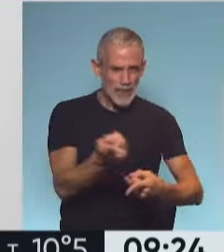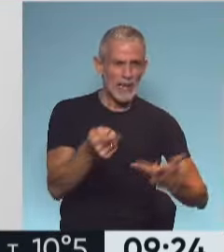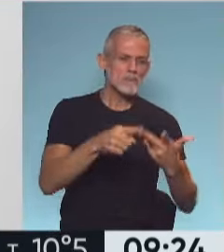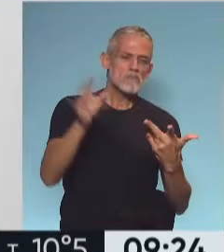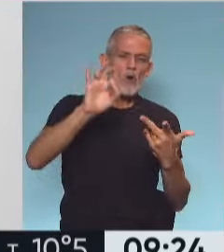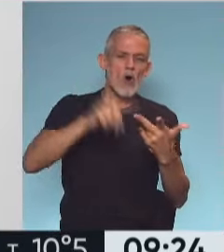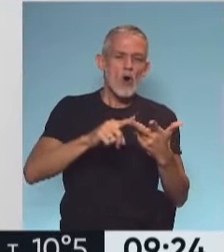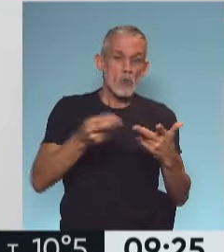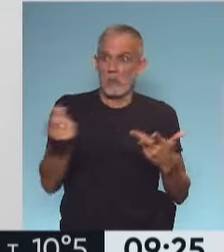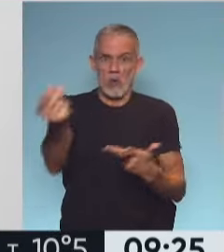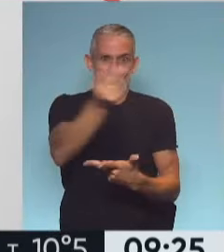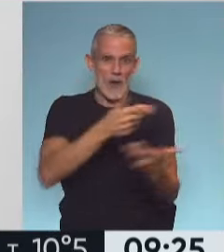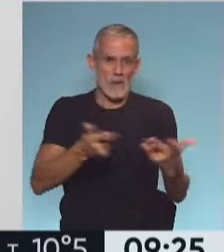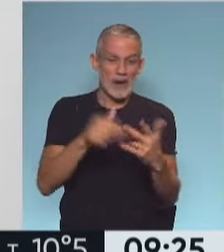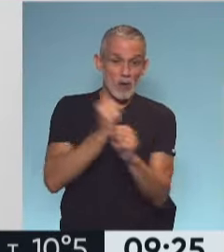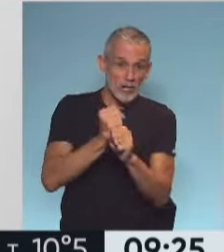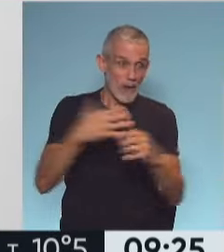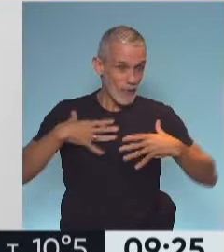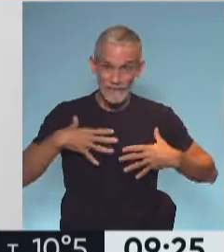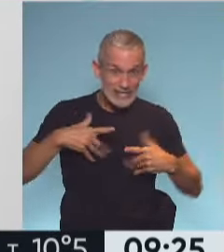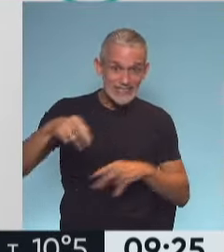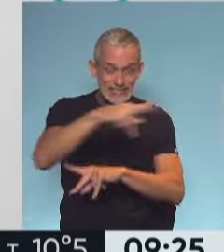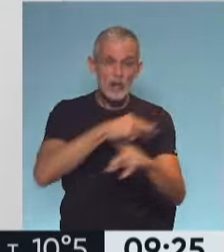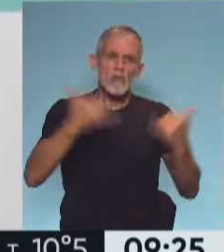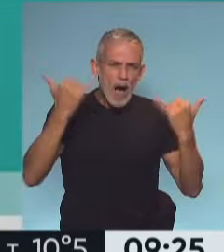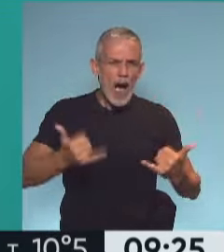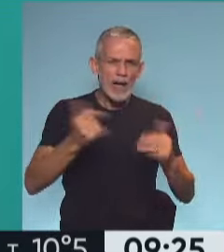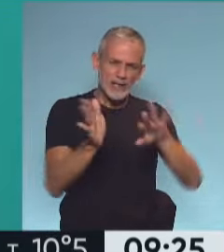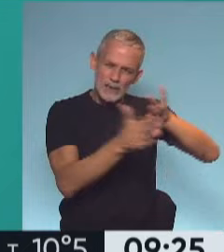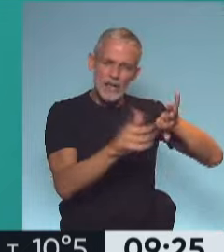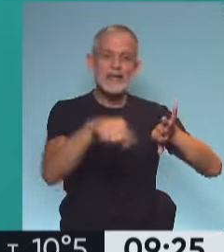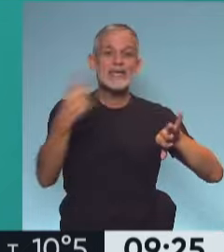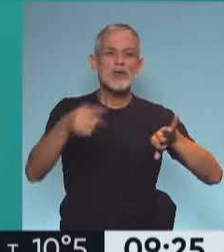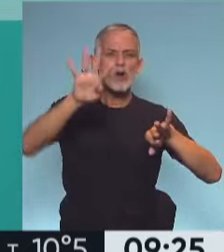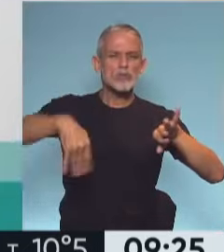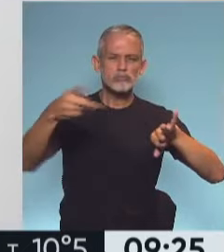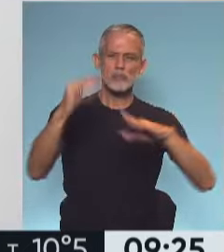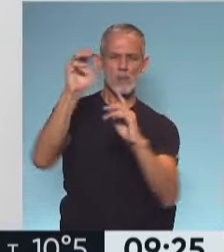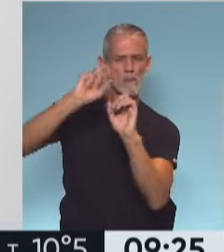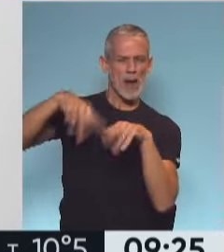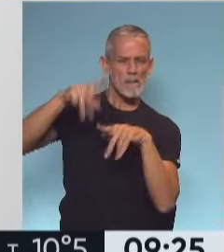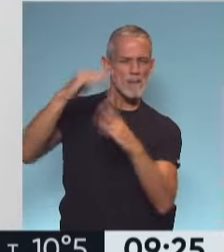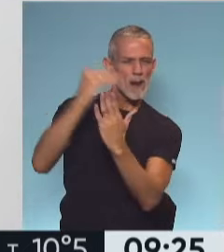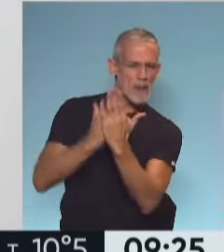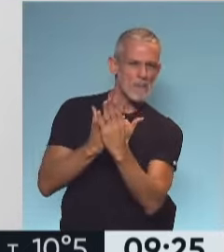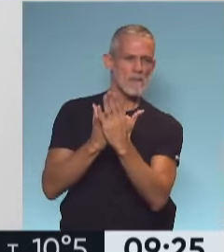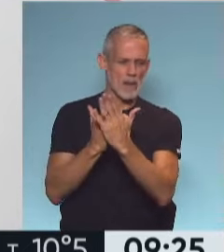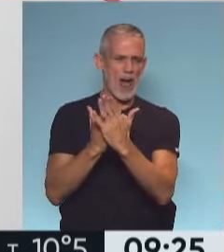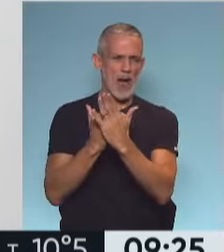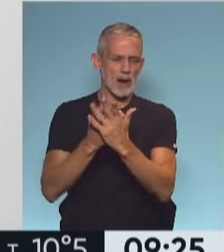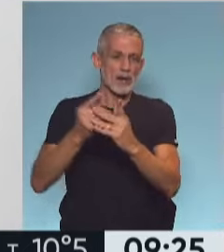mandados o trabajos físicos y ejercicios y aquello regulado, planificado, periodizado,